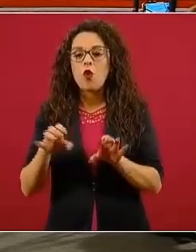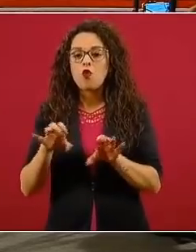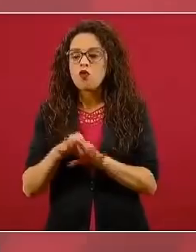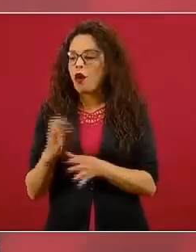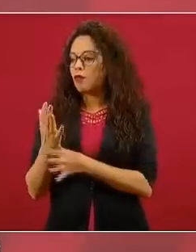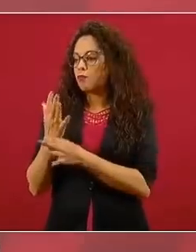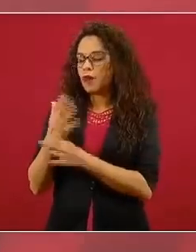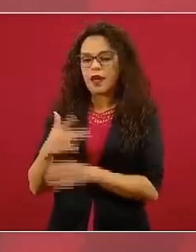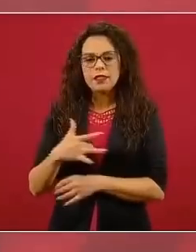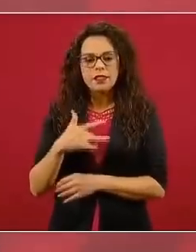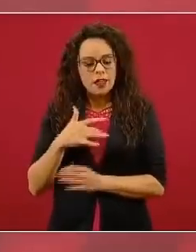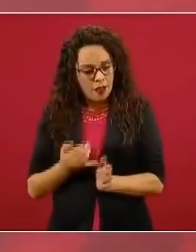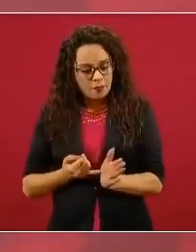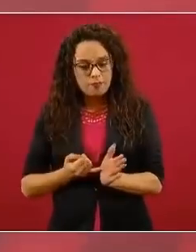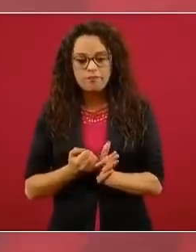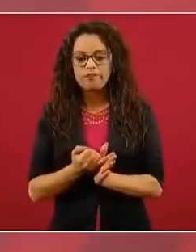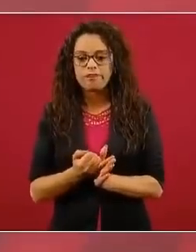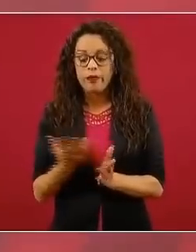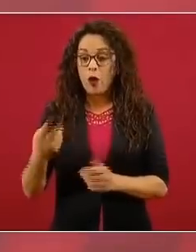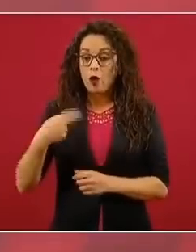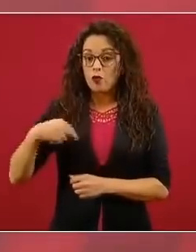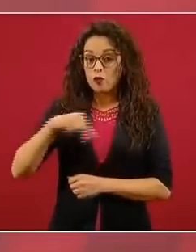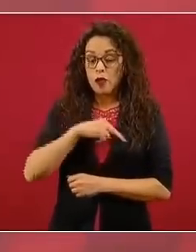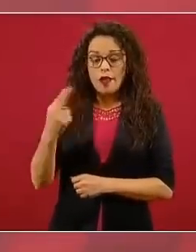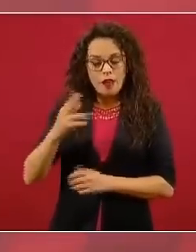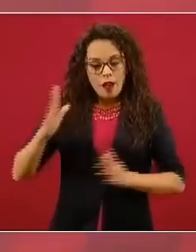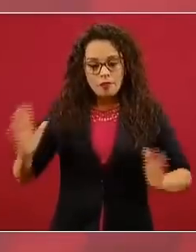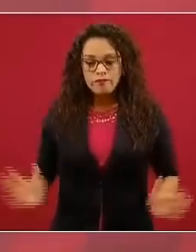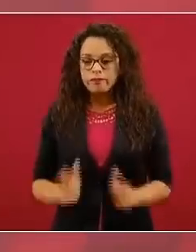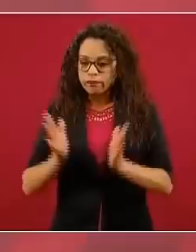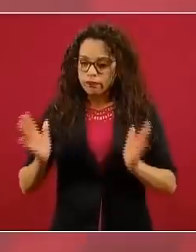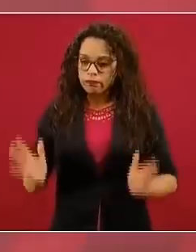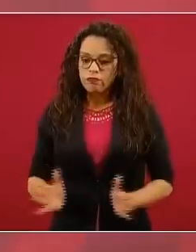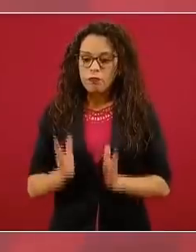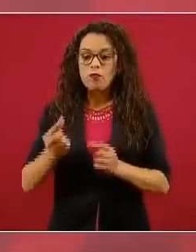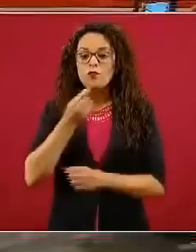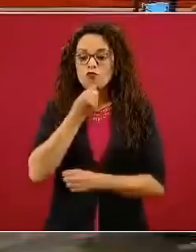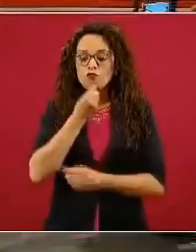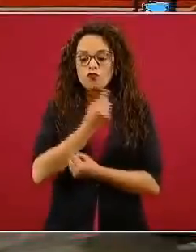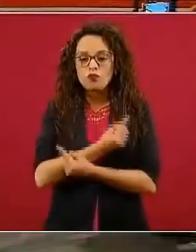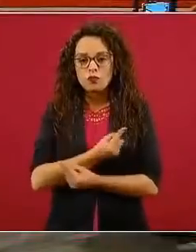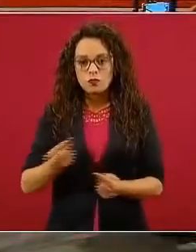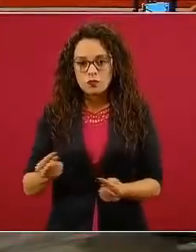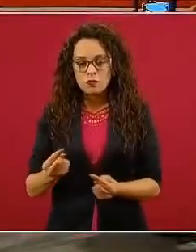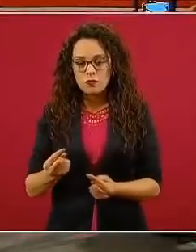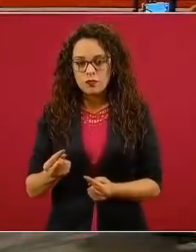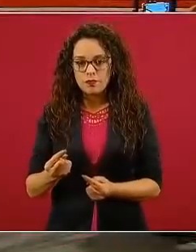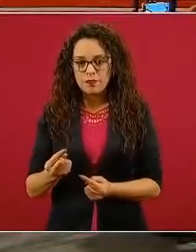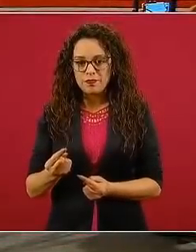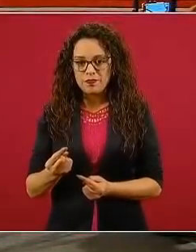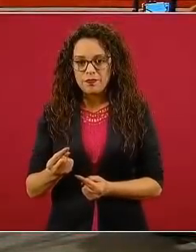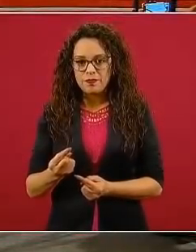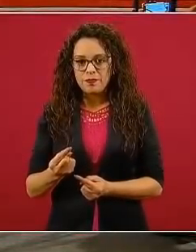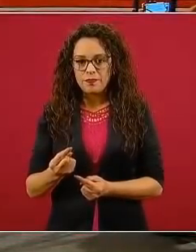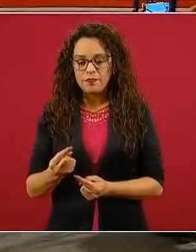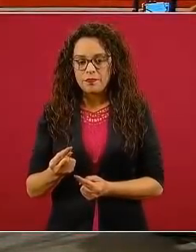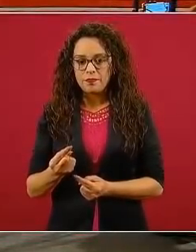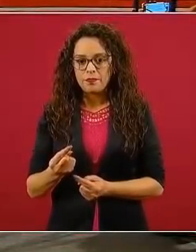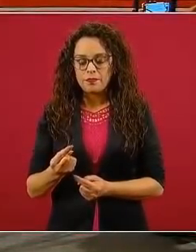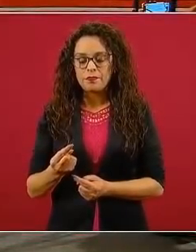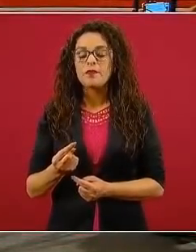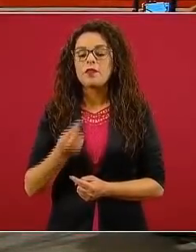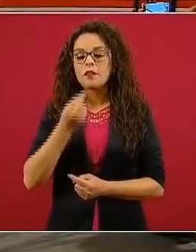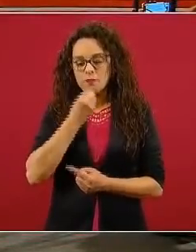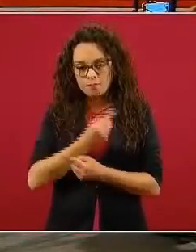nosotros promover que los niños, las niñas y los adolescentes tomen decisiones informadas para,